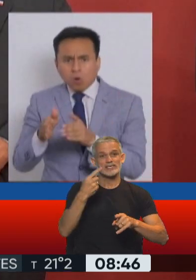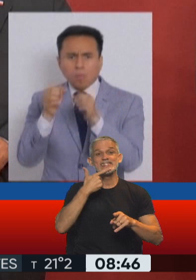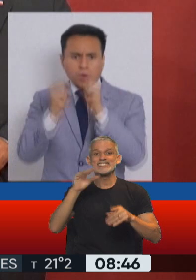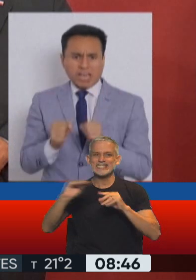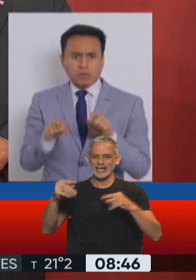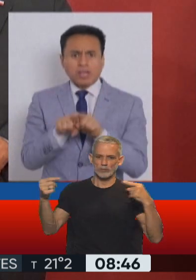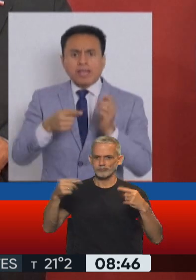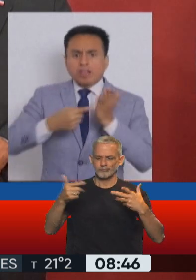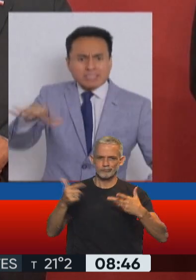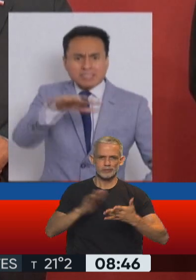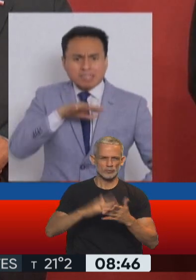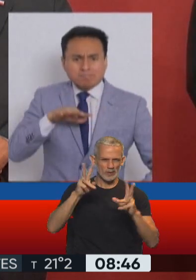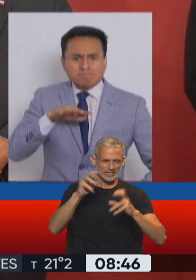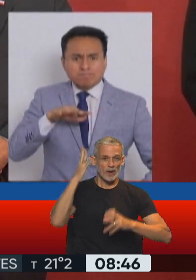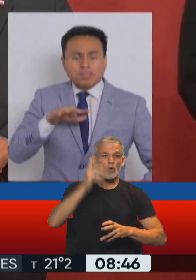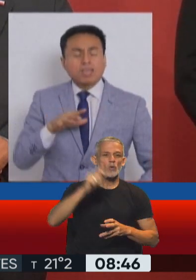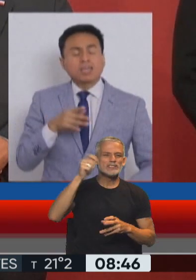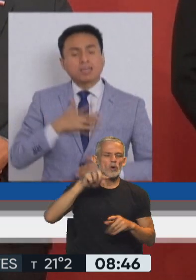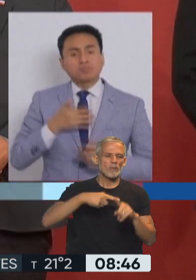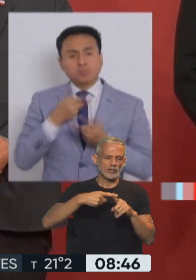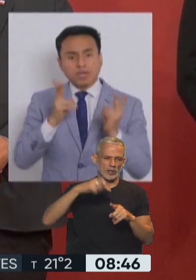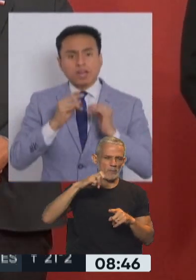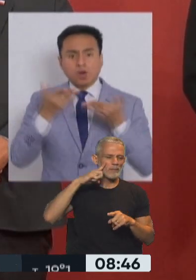Senado por el juicio político Piñera.